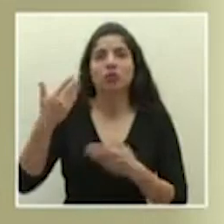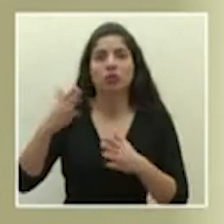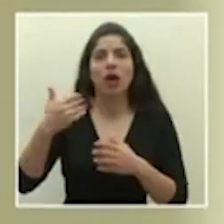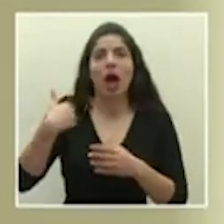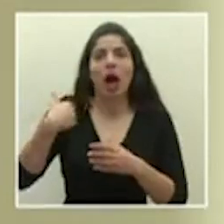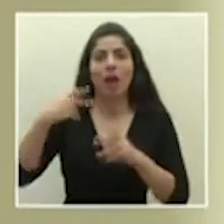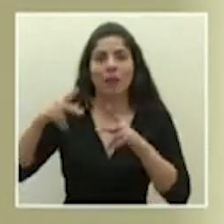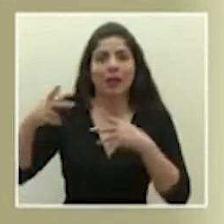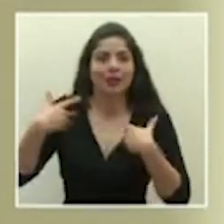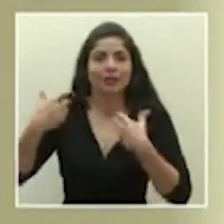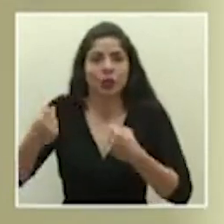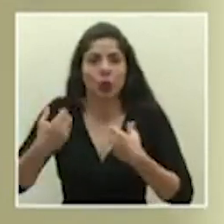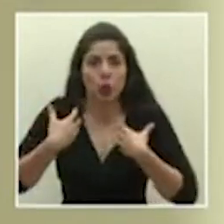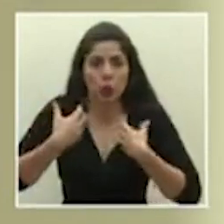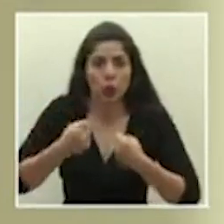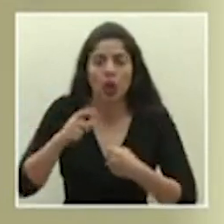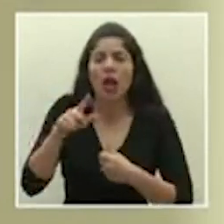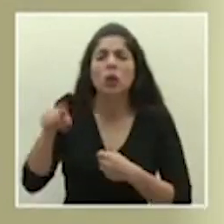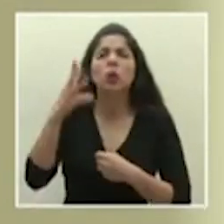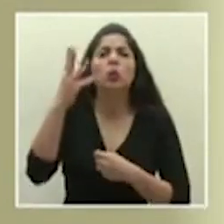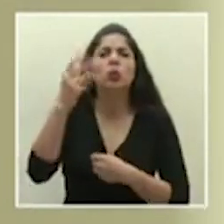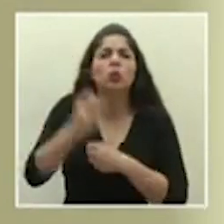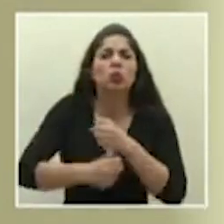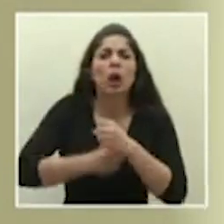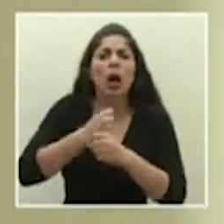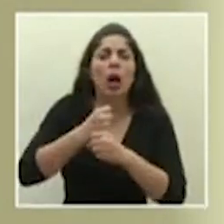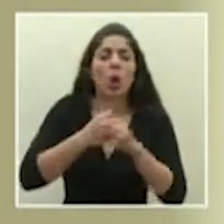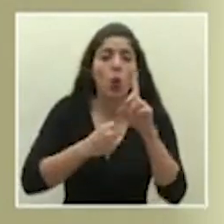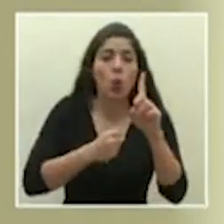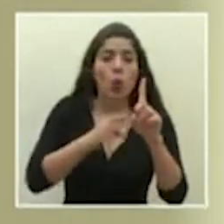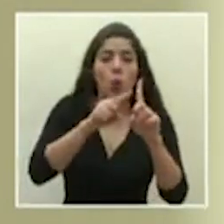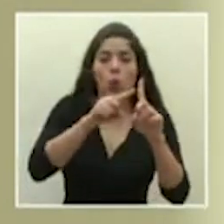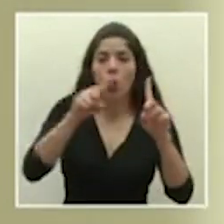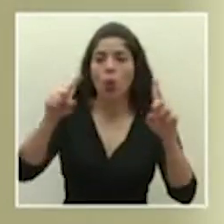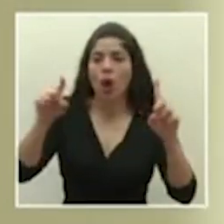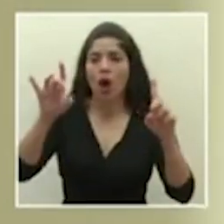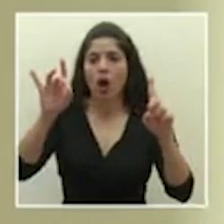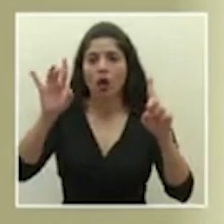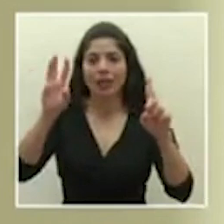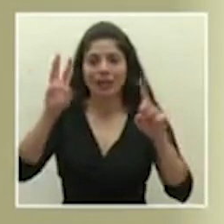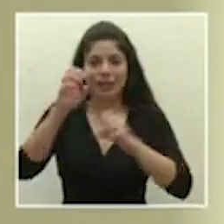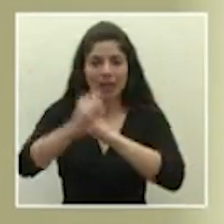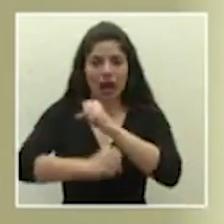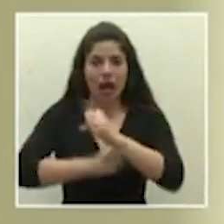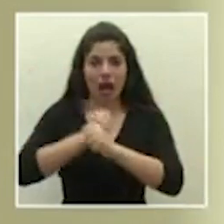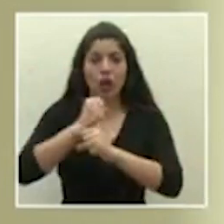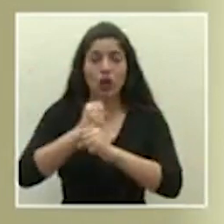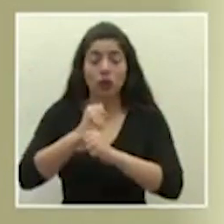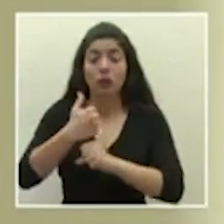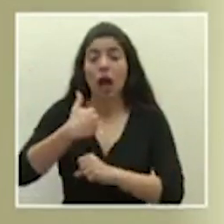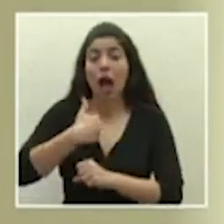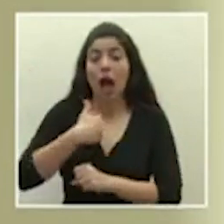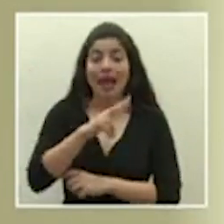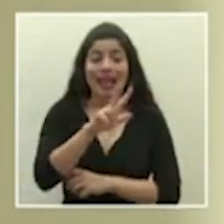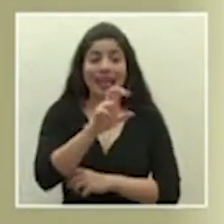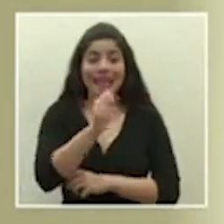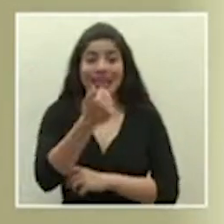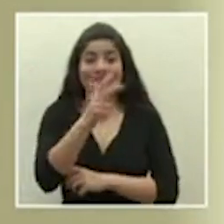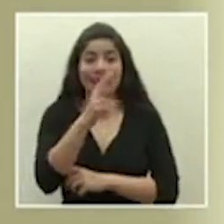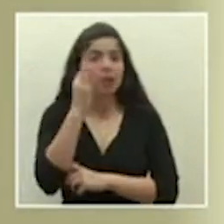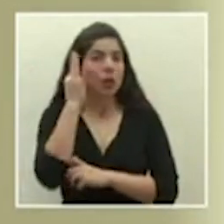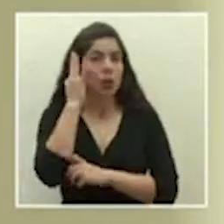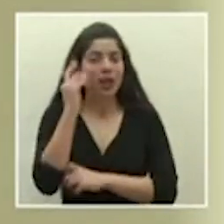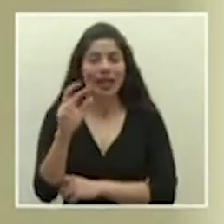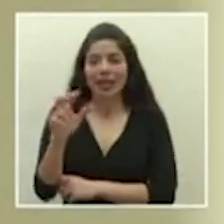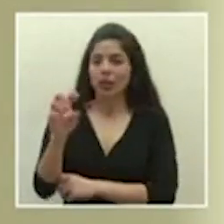Estos casos tienen un rango de edad que va desde el año hasta los 86 años. Tenemos 313 que son mujeres y